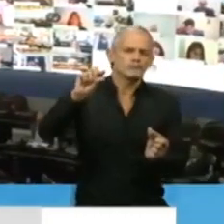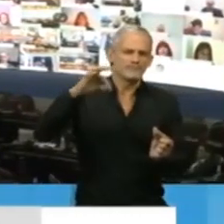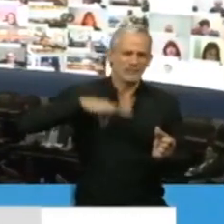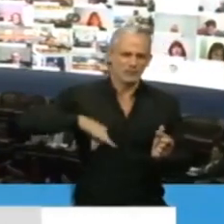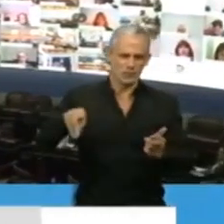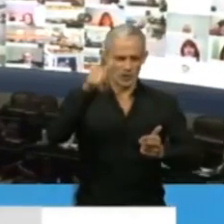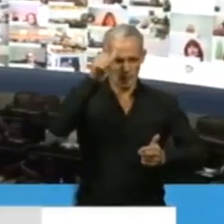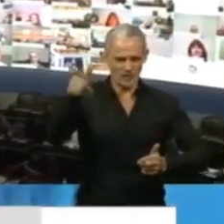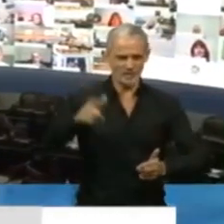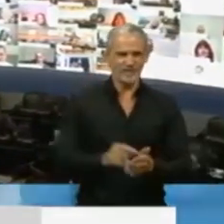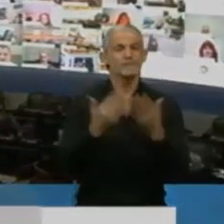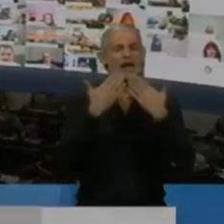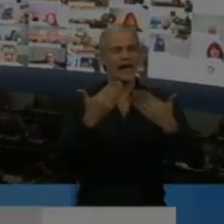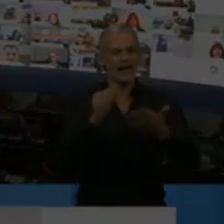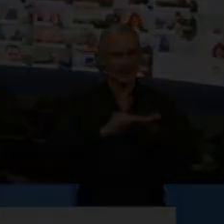Presidente. Gracias Diputado Ritondo.